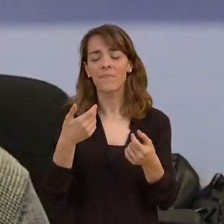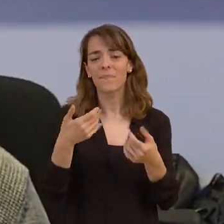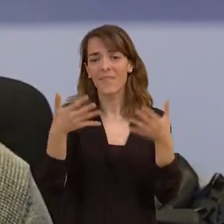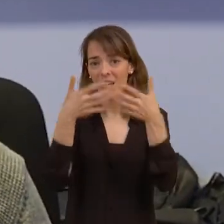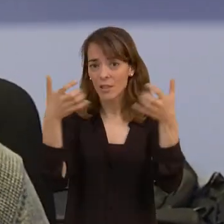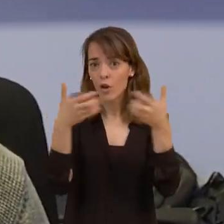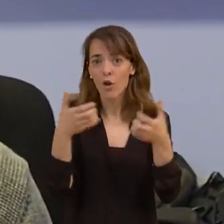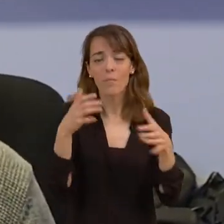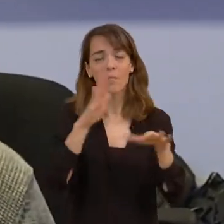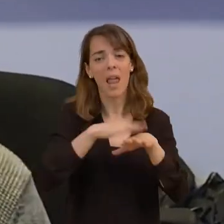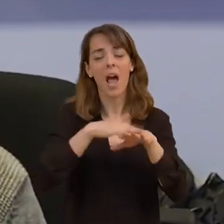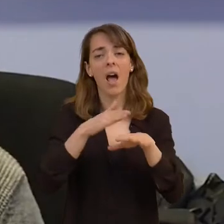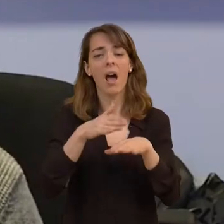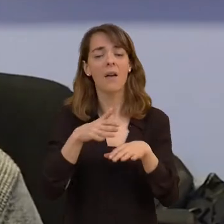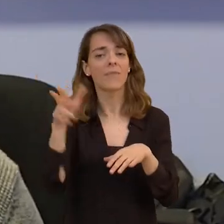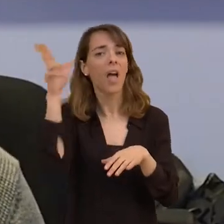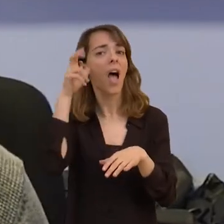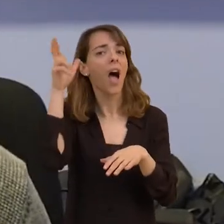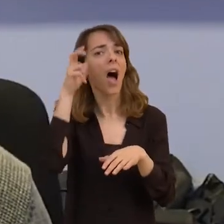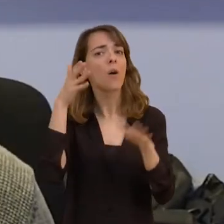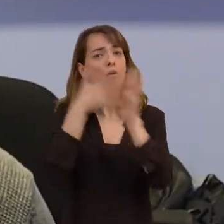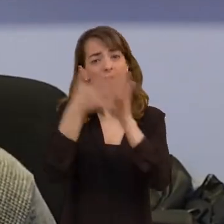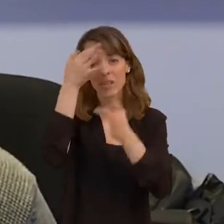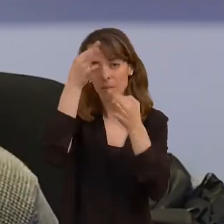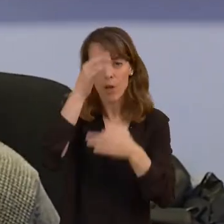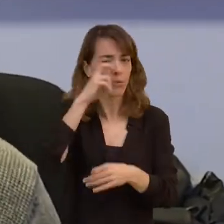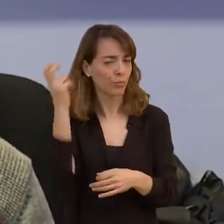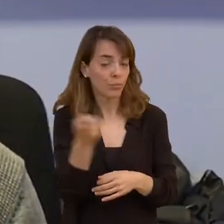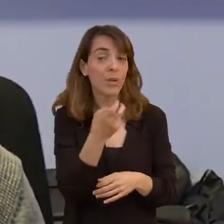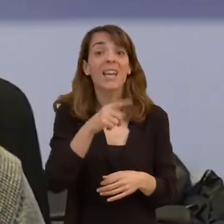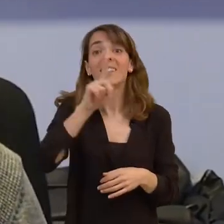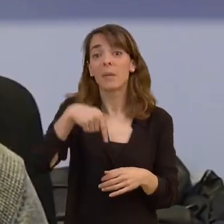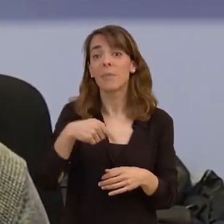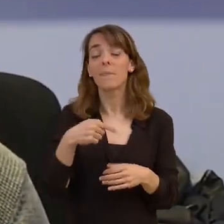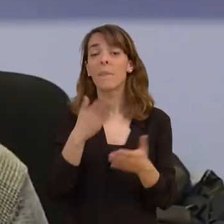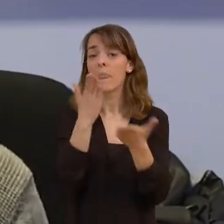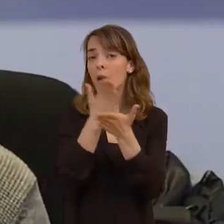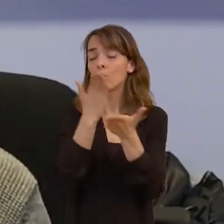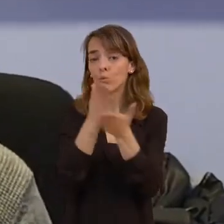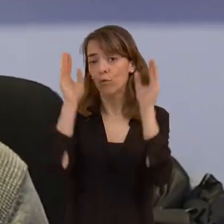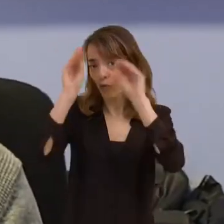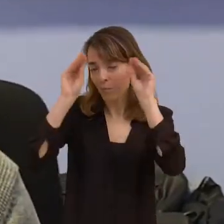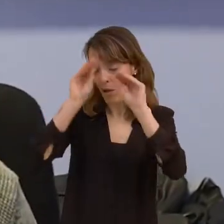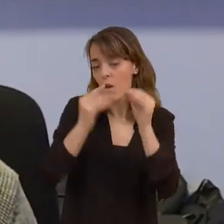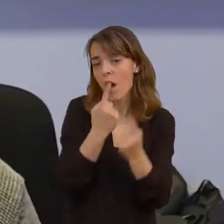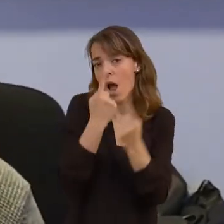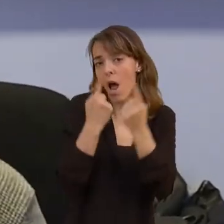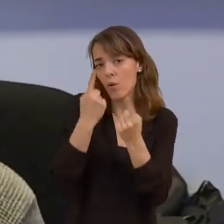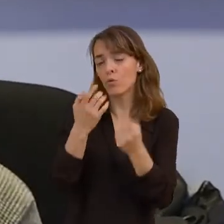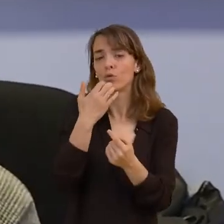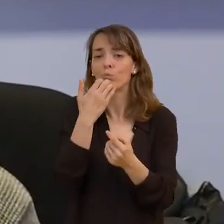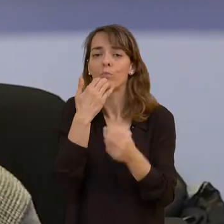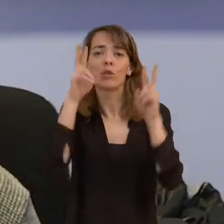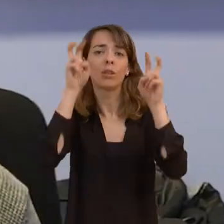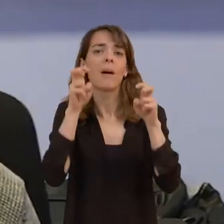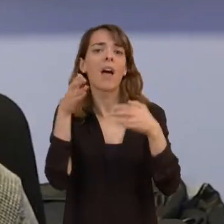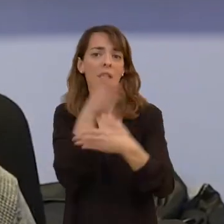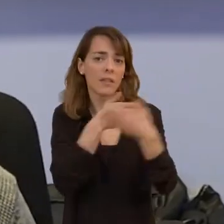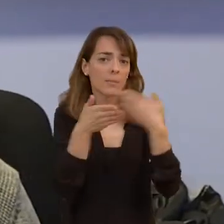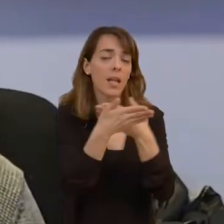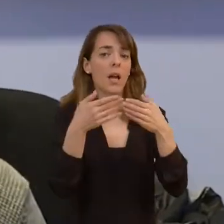audiodescripciones Y por supuesto también hacemos algunos cursos, impartimos algunos cursos de